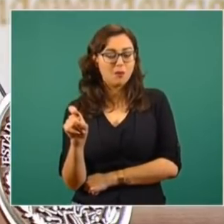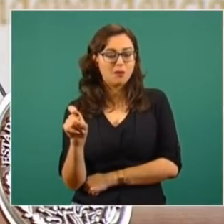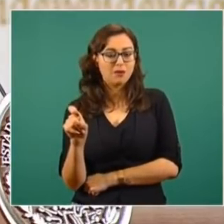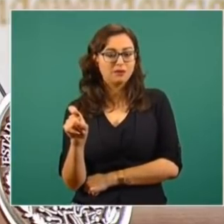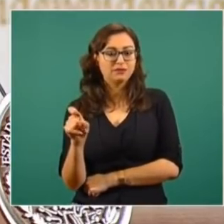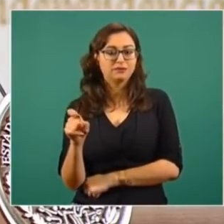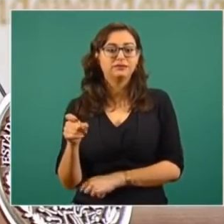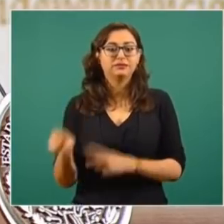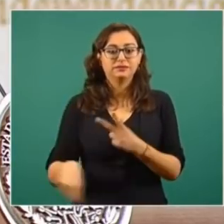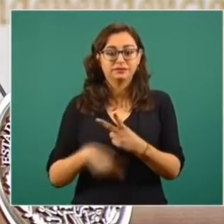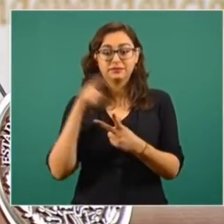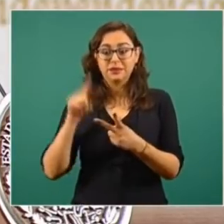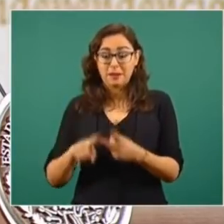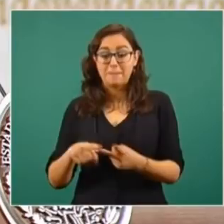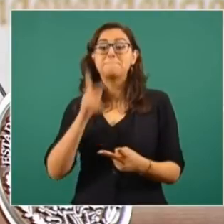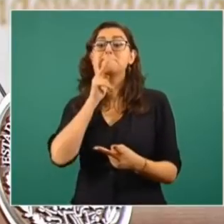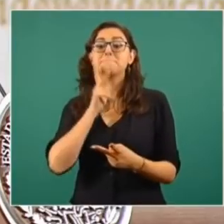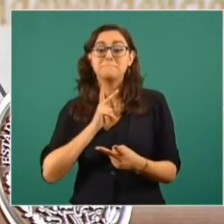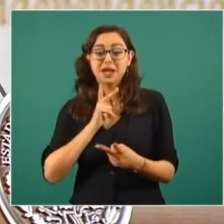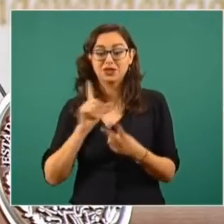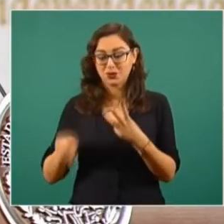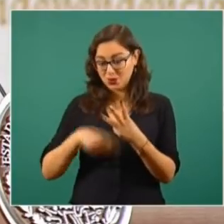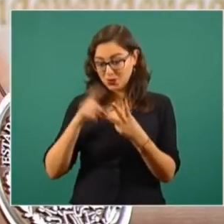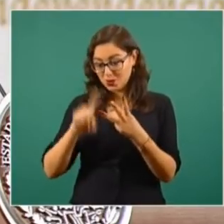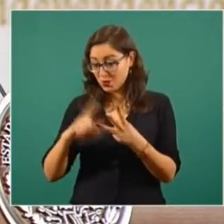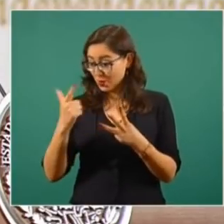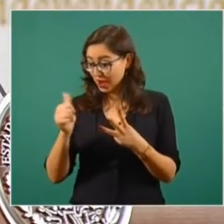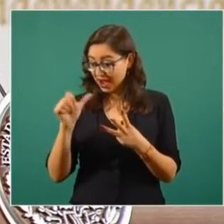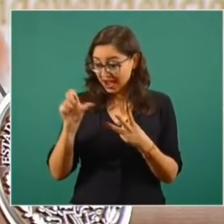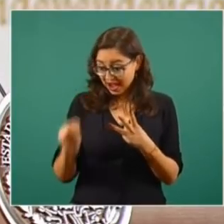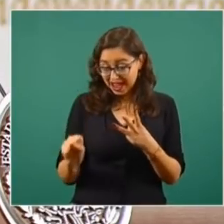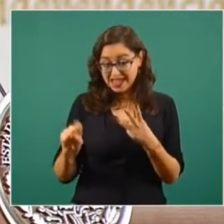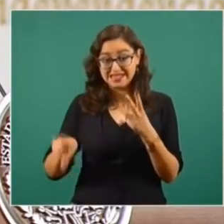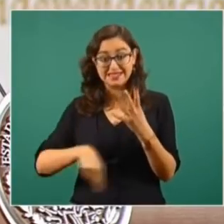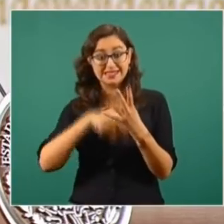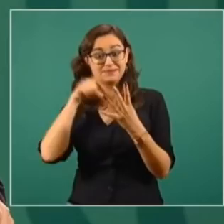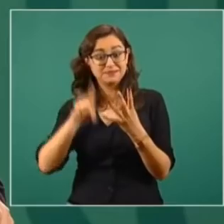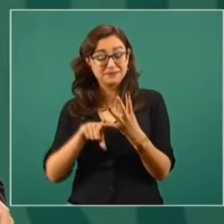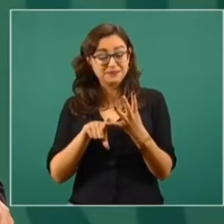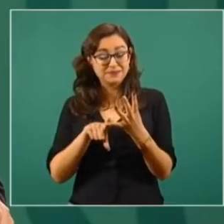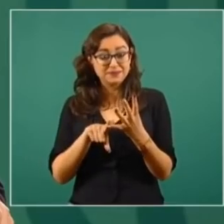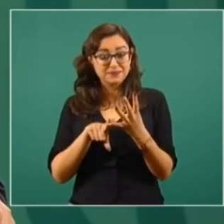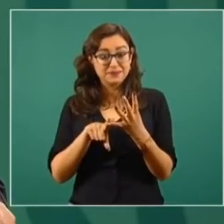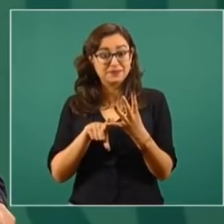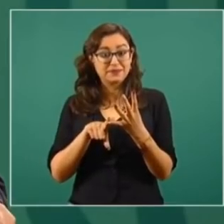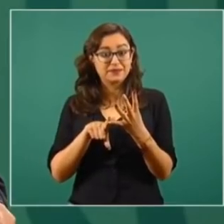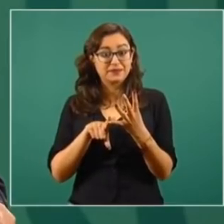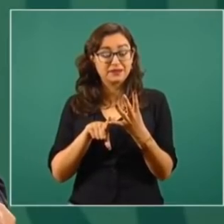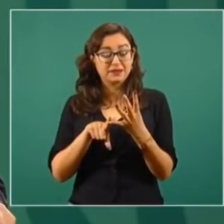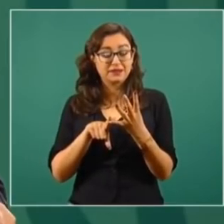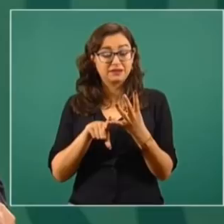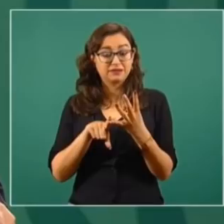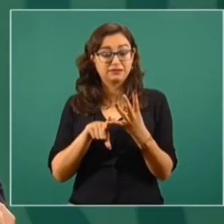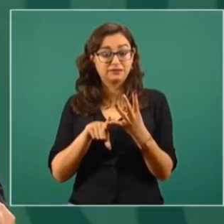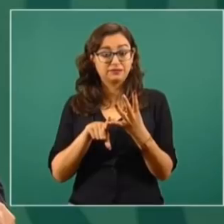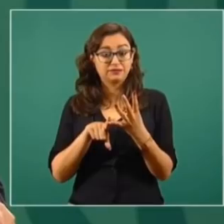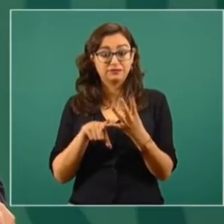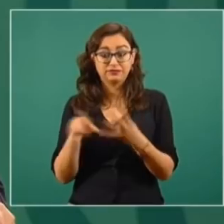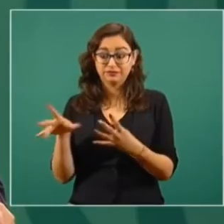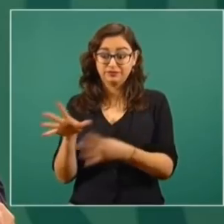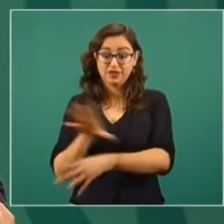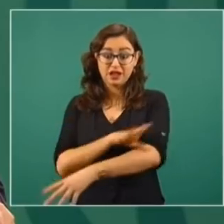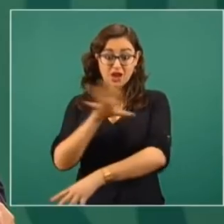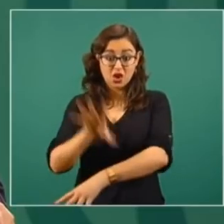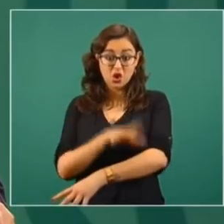y se tiene el petróleo y se tiene el gas y se tiene la generación de la energía